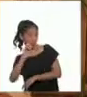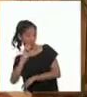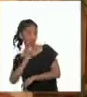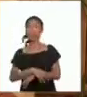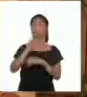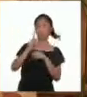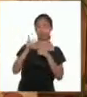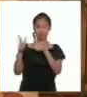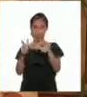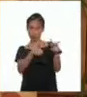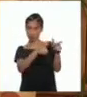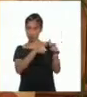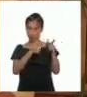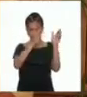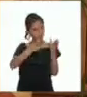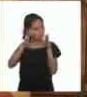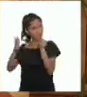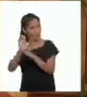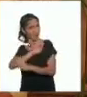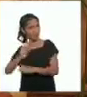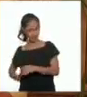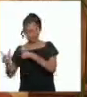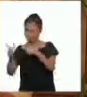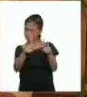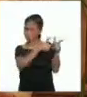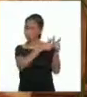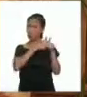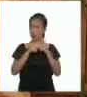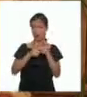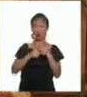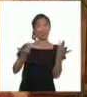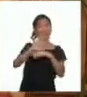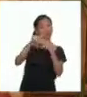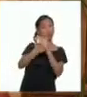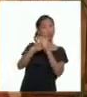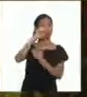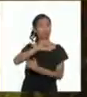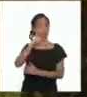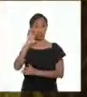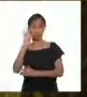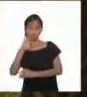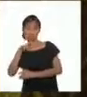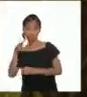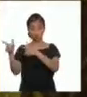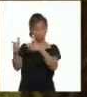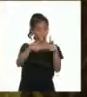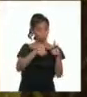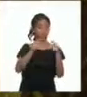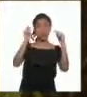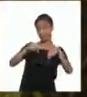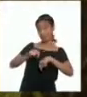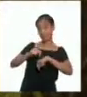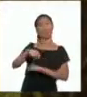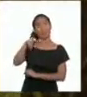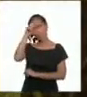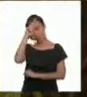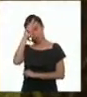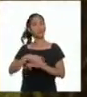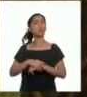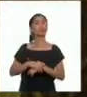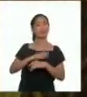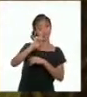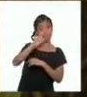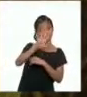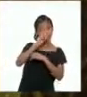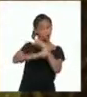y organización del Estado en la que el poder público es ejercido por representantes del pueblo. Y en nuestro país, ello ocurre cada cinco